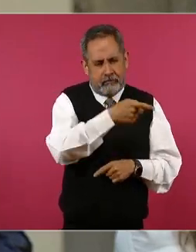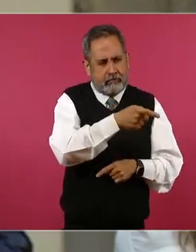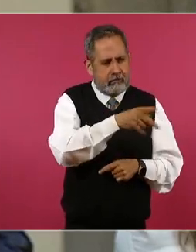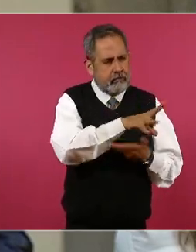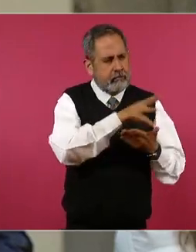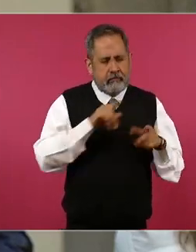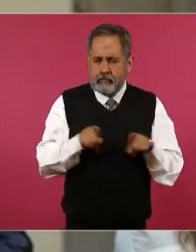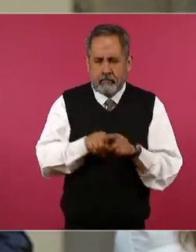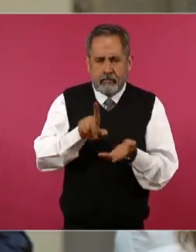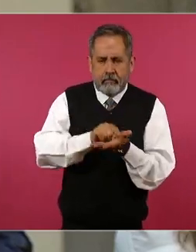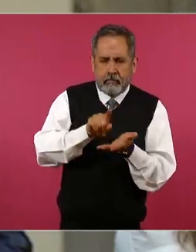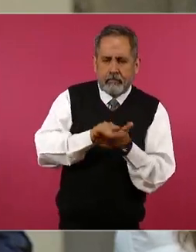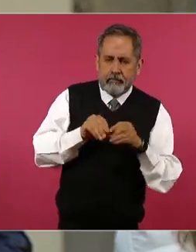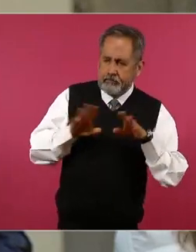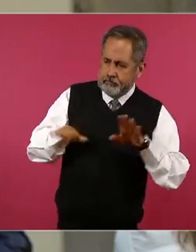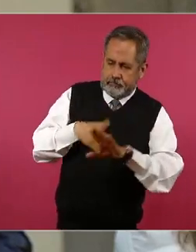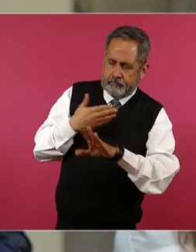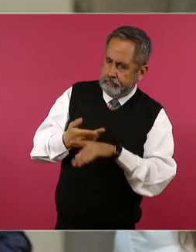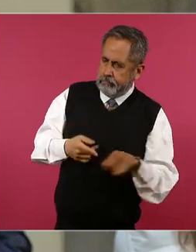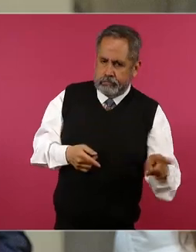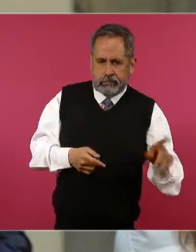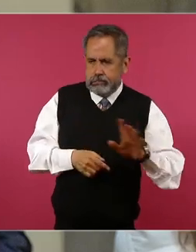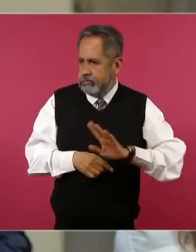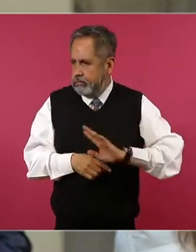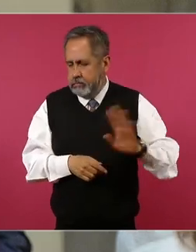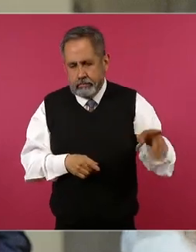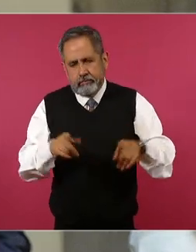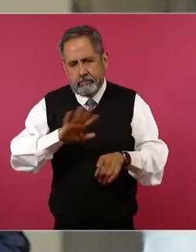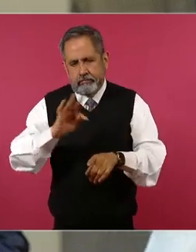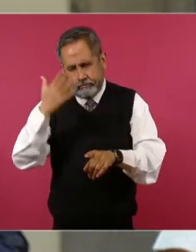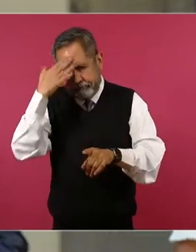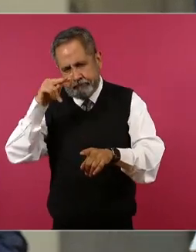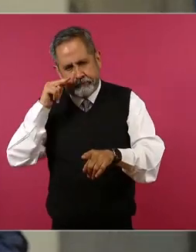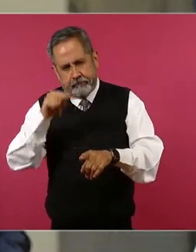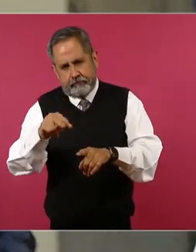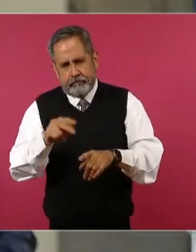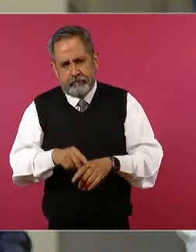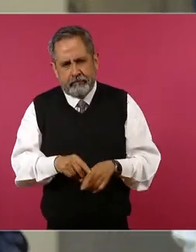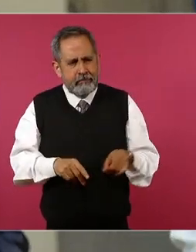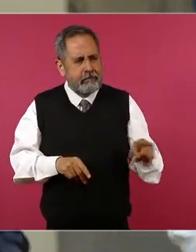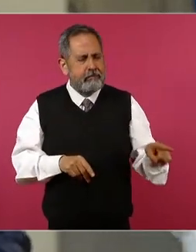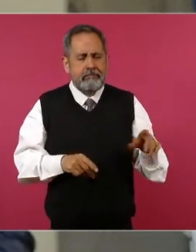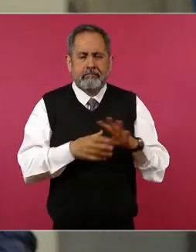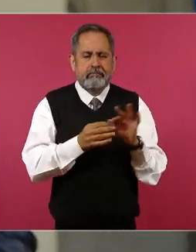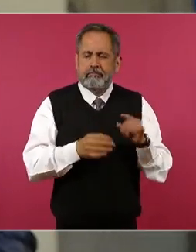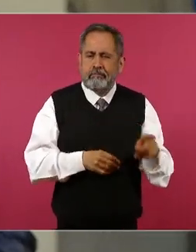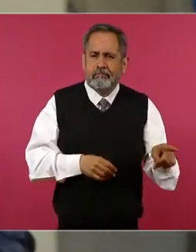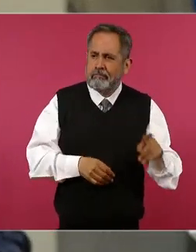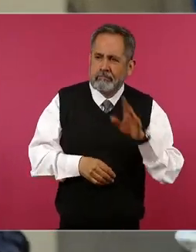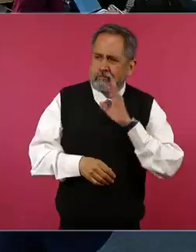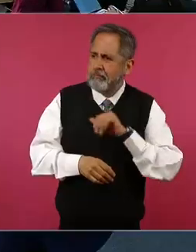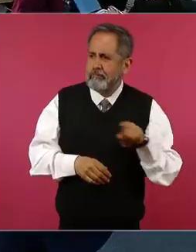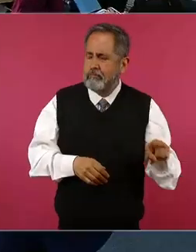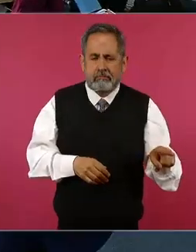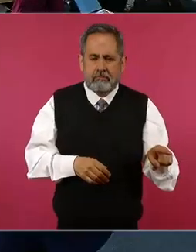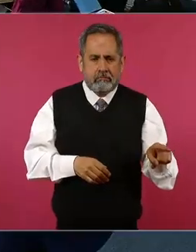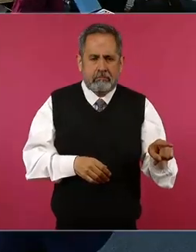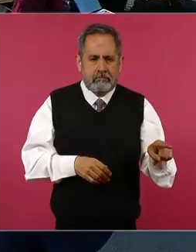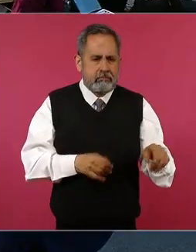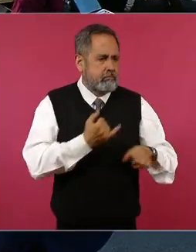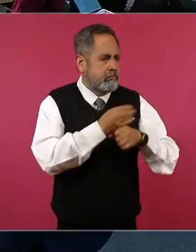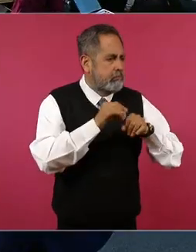mencionó en Twitter o en la red X seguramente usted lo vio de hecho recoge un una